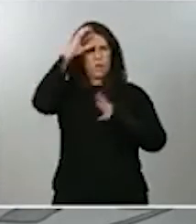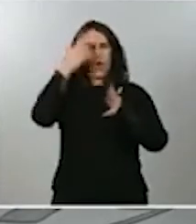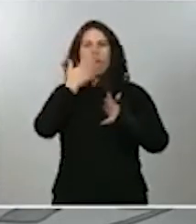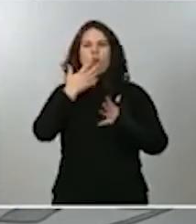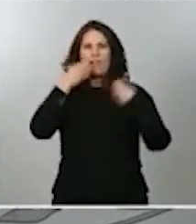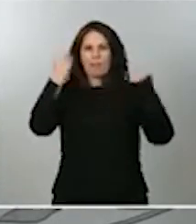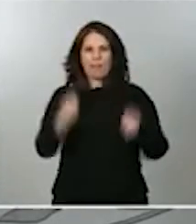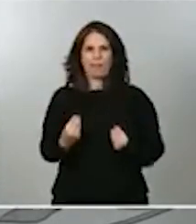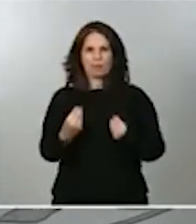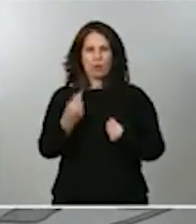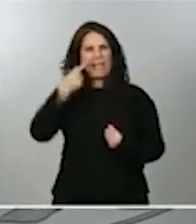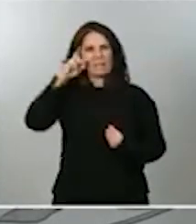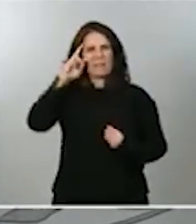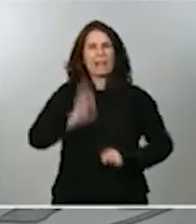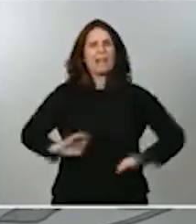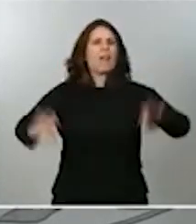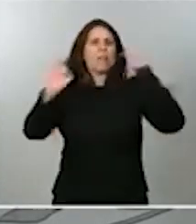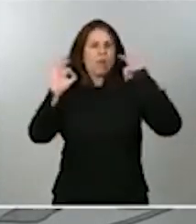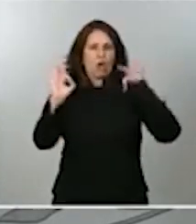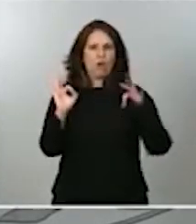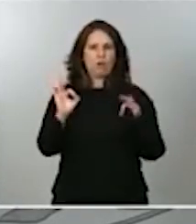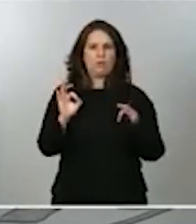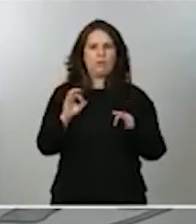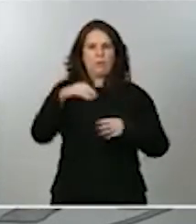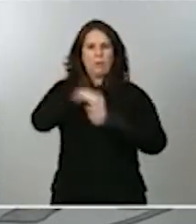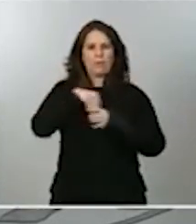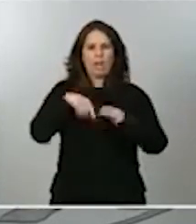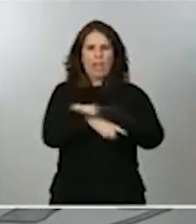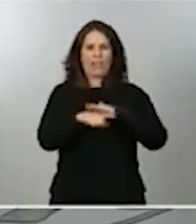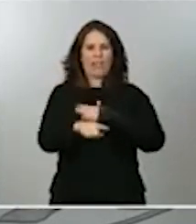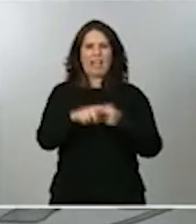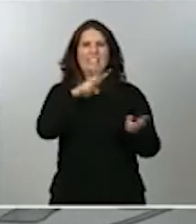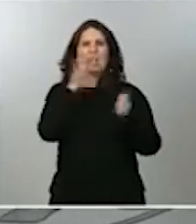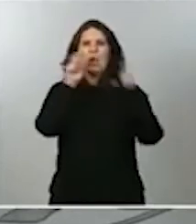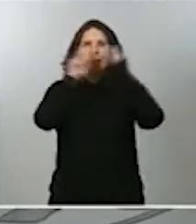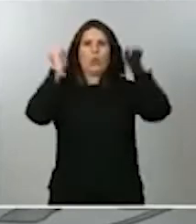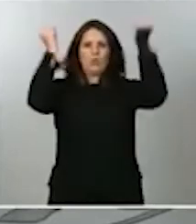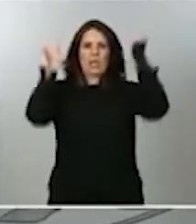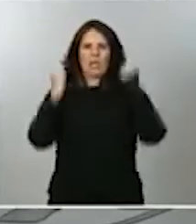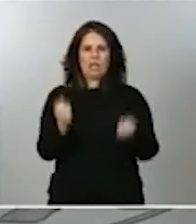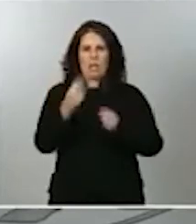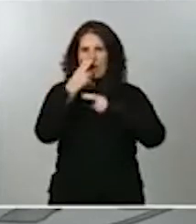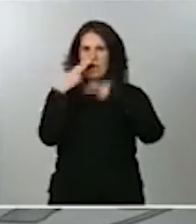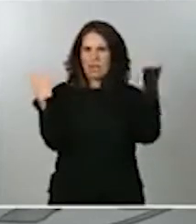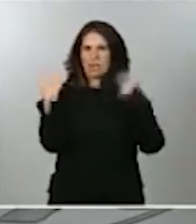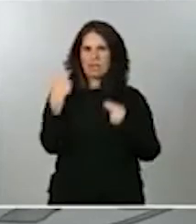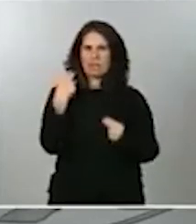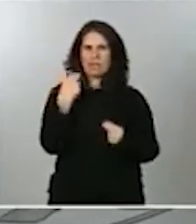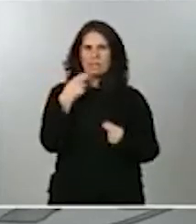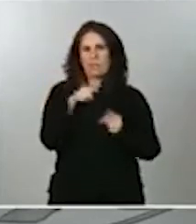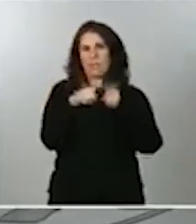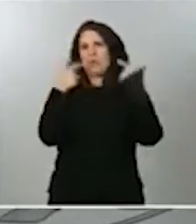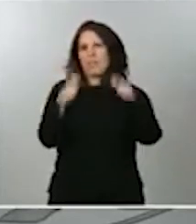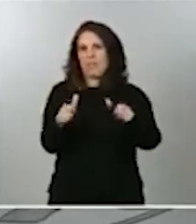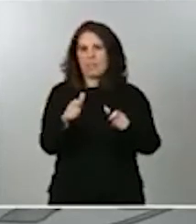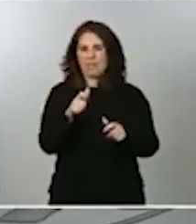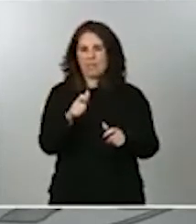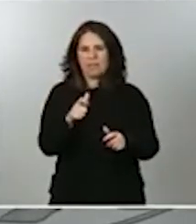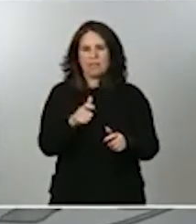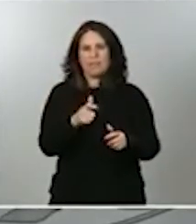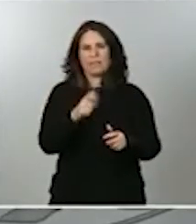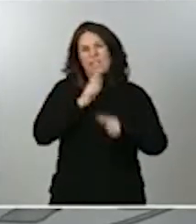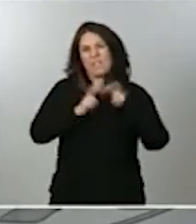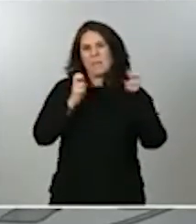en el entorno de la agencia tributaria, en torno a esas unidades que están llamadas, como la de grandes contribuyentes, grandes